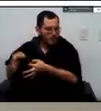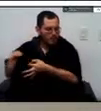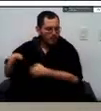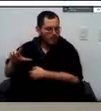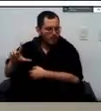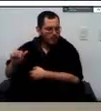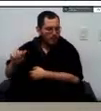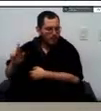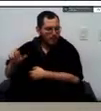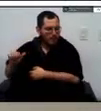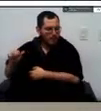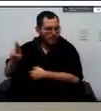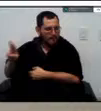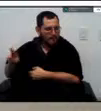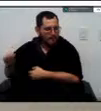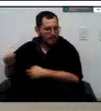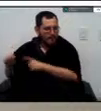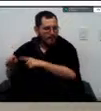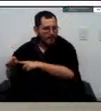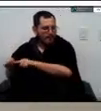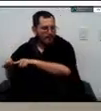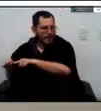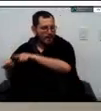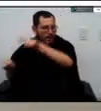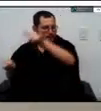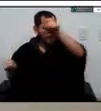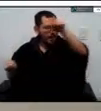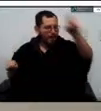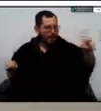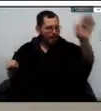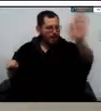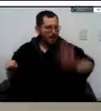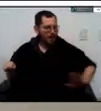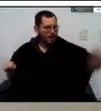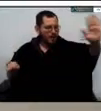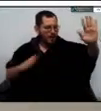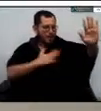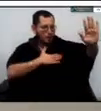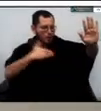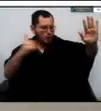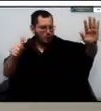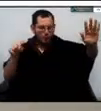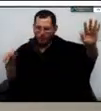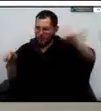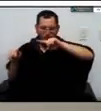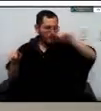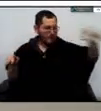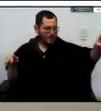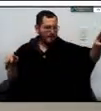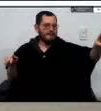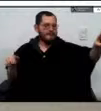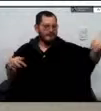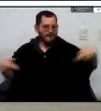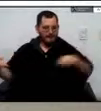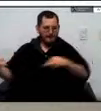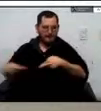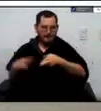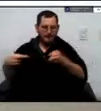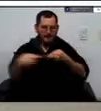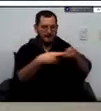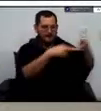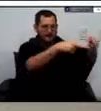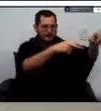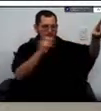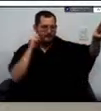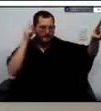a Yopal si nosotros detectamos pues que viene una creciente en Labranza Grande